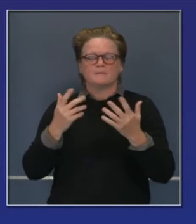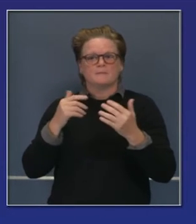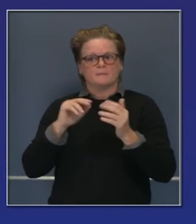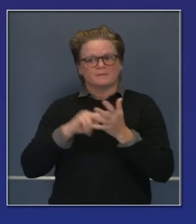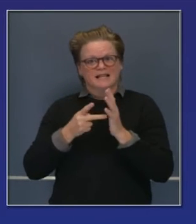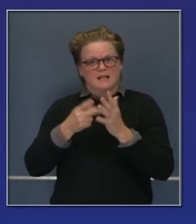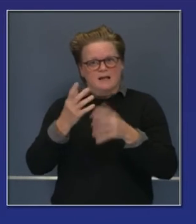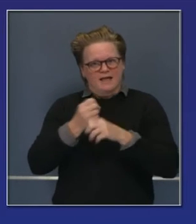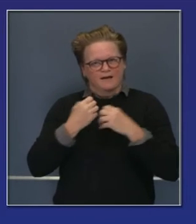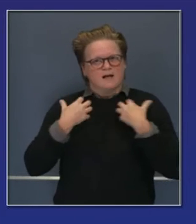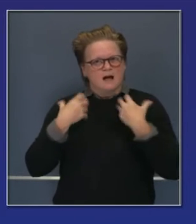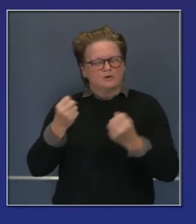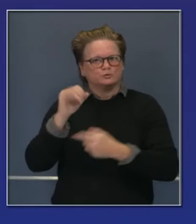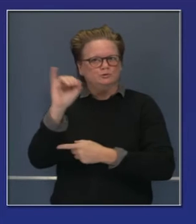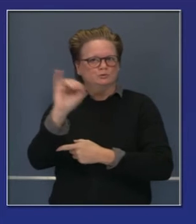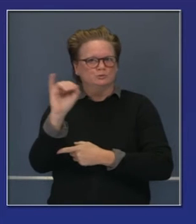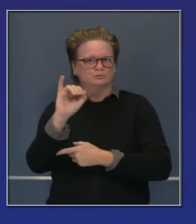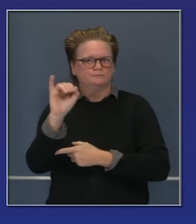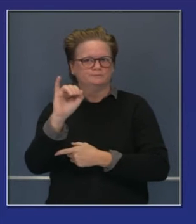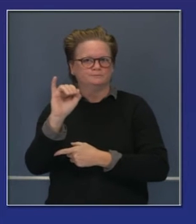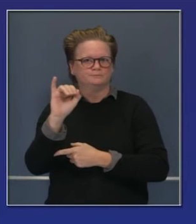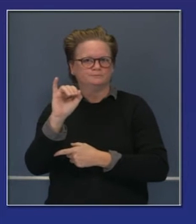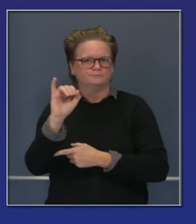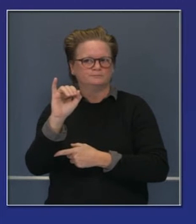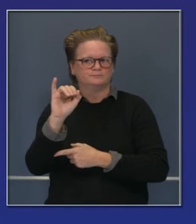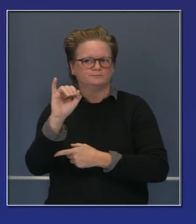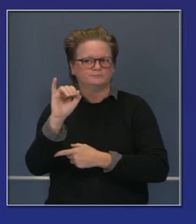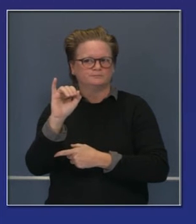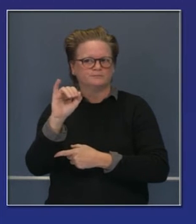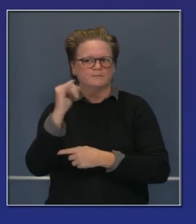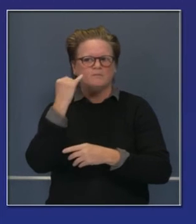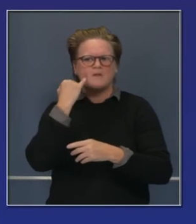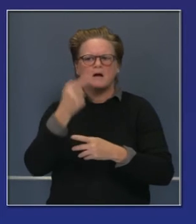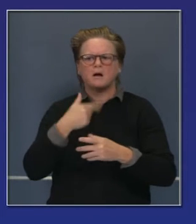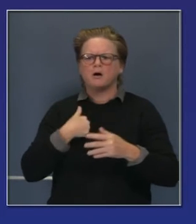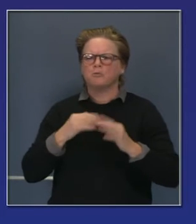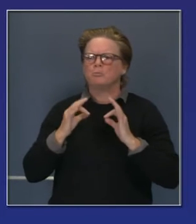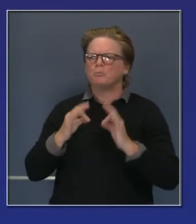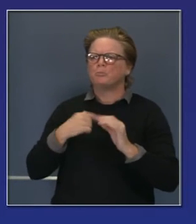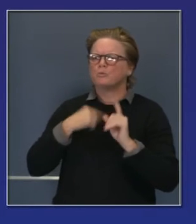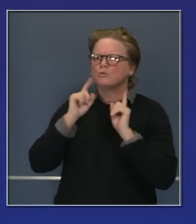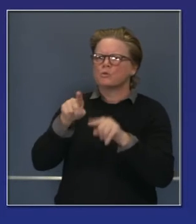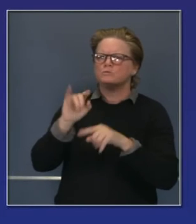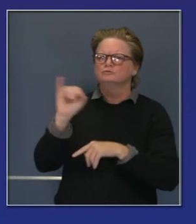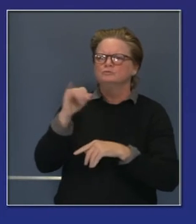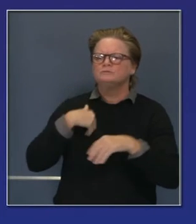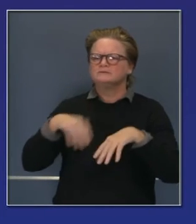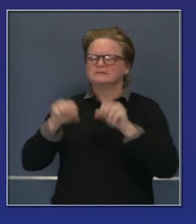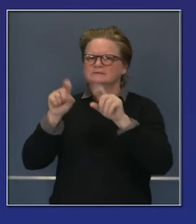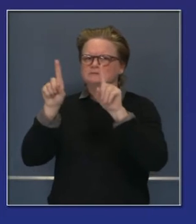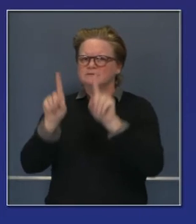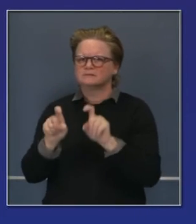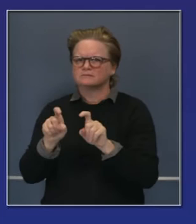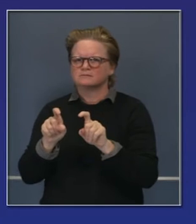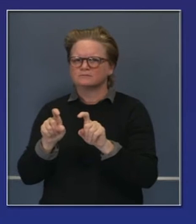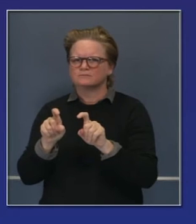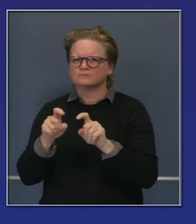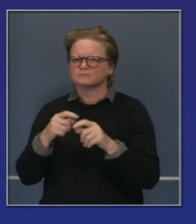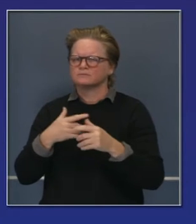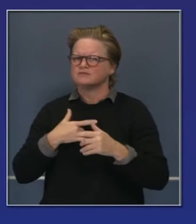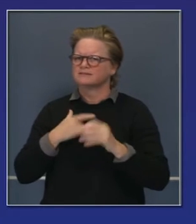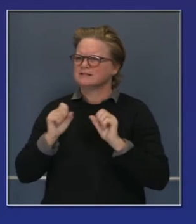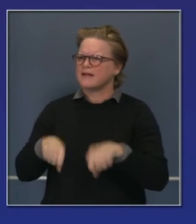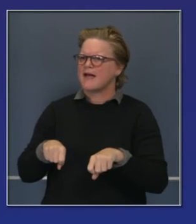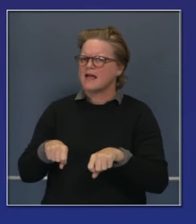Si tiene seguro médico, es probable que se haga una prueba de COVID. Es muy importante. Use su mascarilla siempre cuando debe hacerlo. Pero también